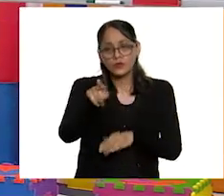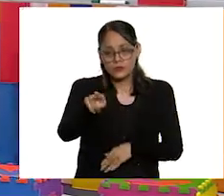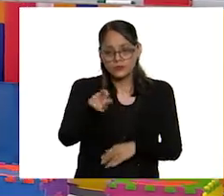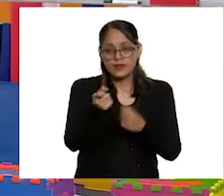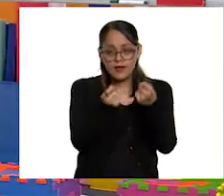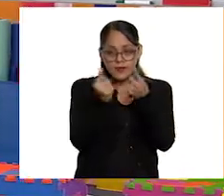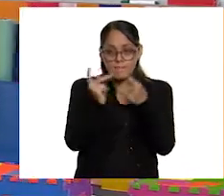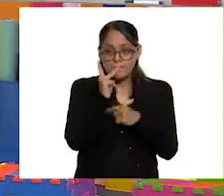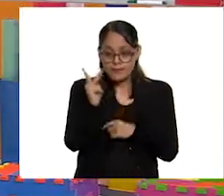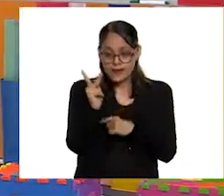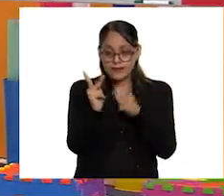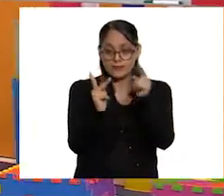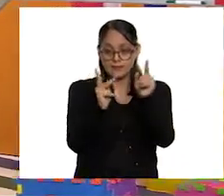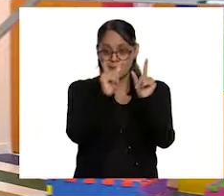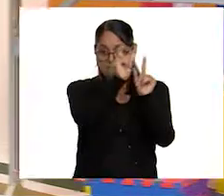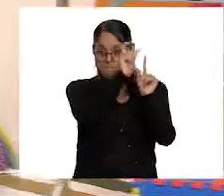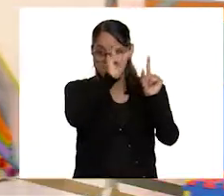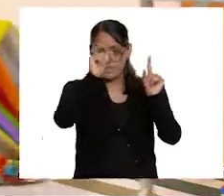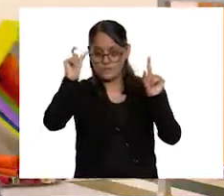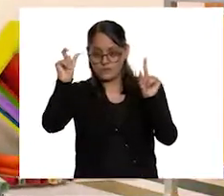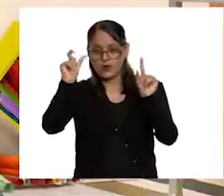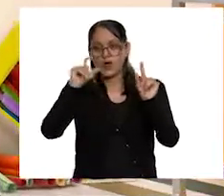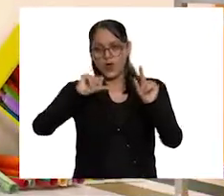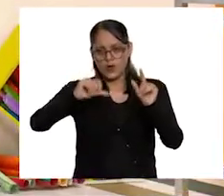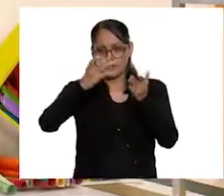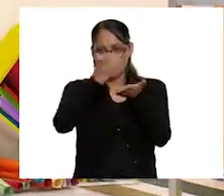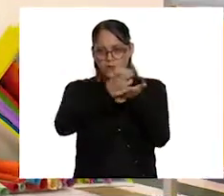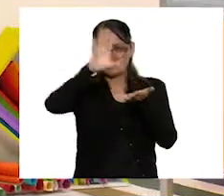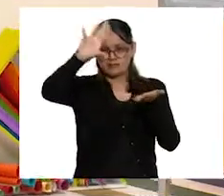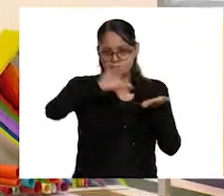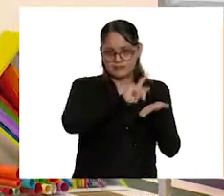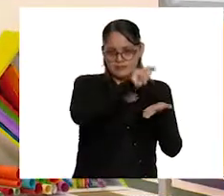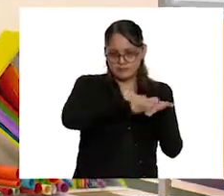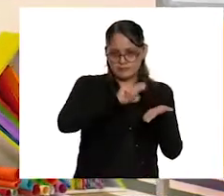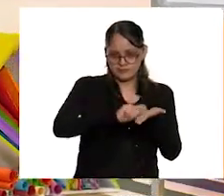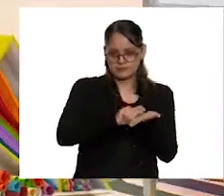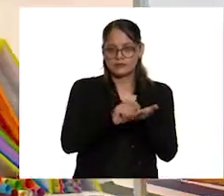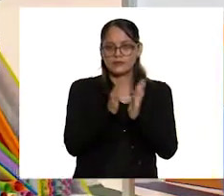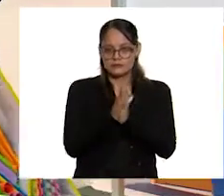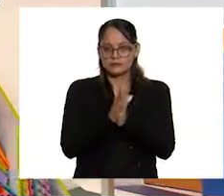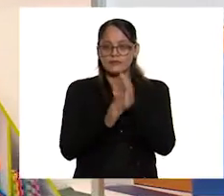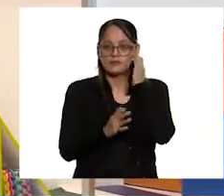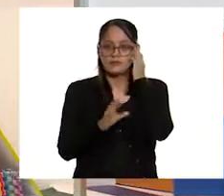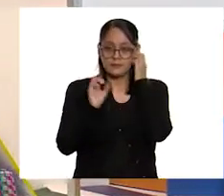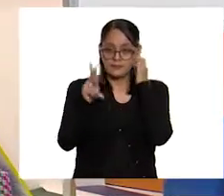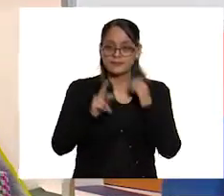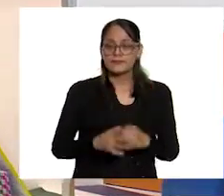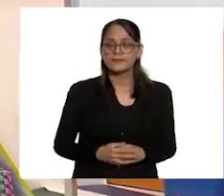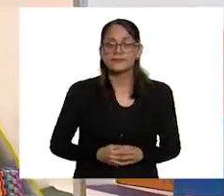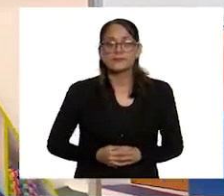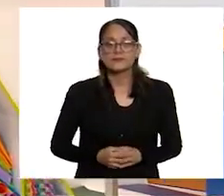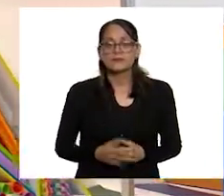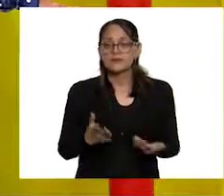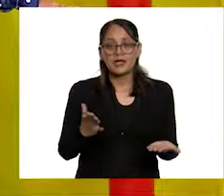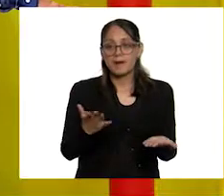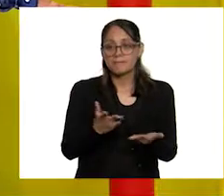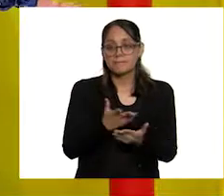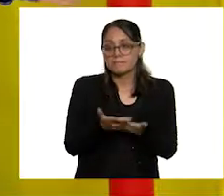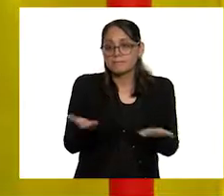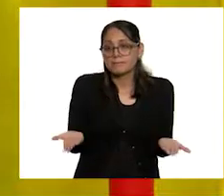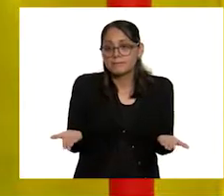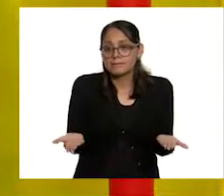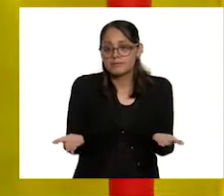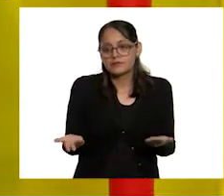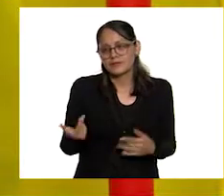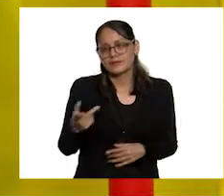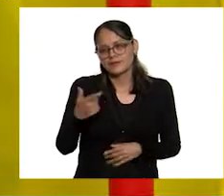palabras que el día de hoy trabajamos en nuestro cuaderno de palabras. Perfecto. ¿Sale? Muy bien. Maestra Gaby, pues